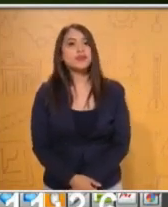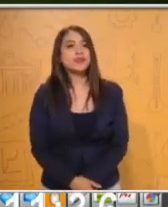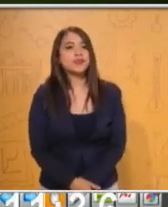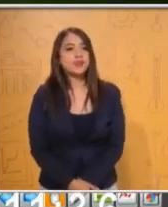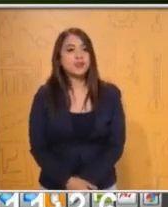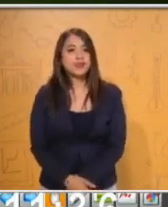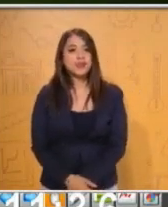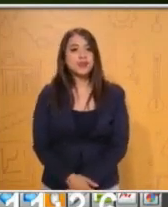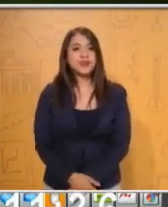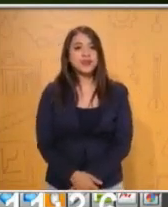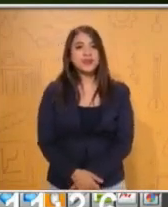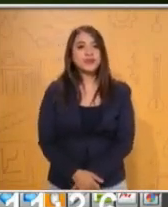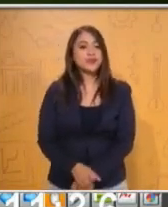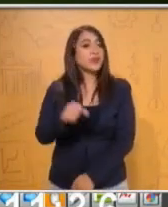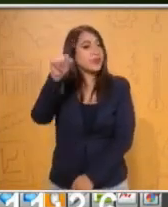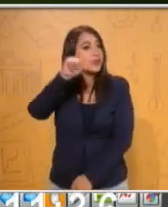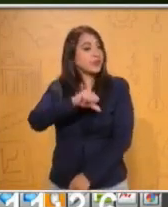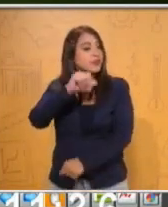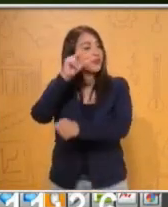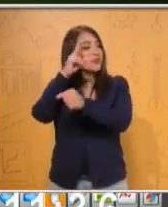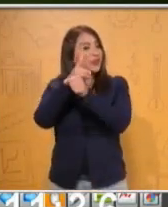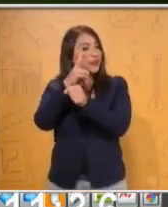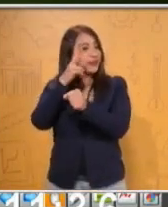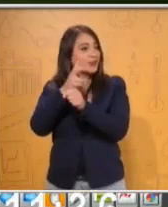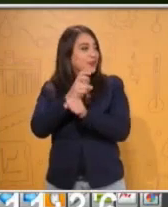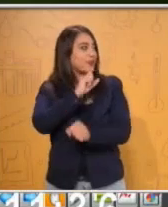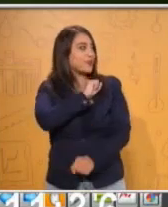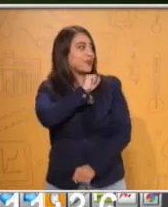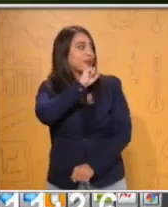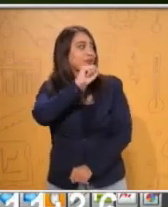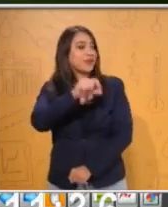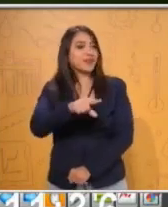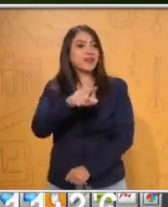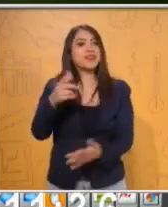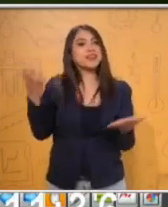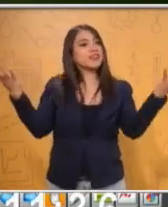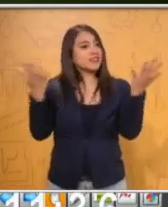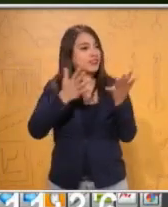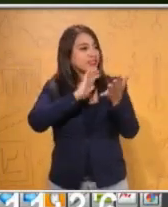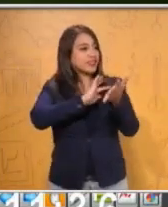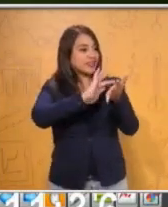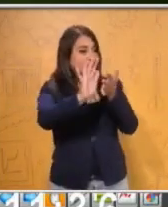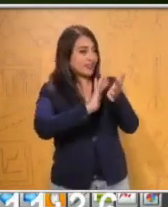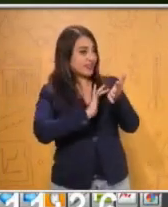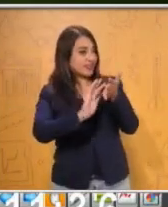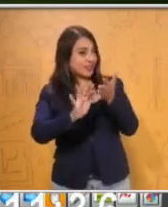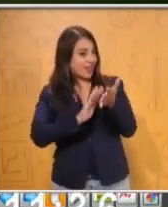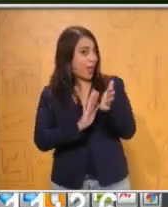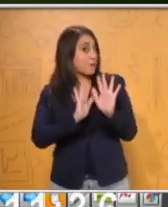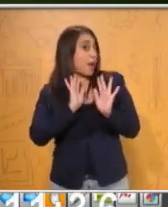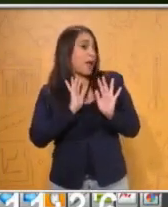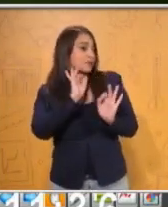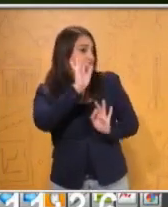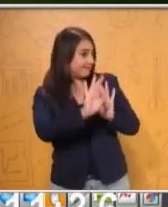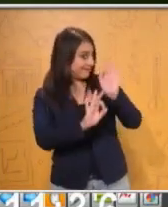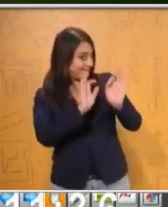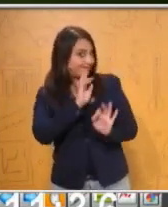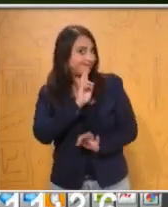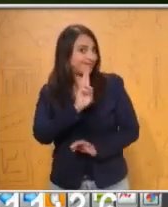nuestros invitados especiales, van a participar en la lectura de las adivinanzas y van a intentar contestar.